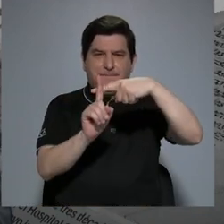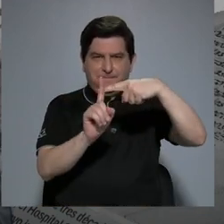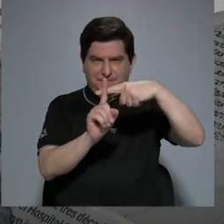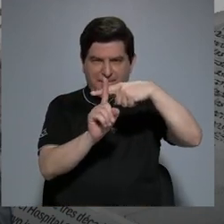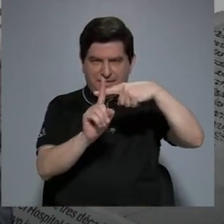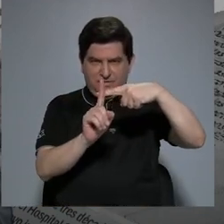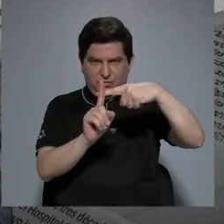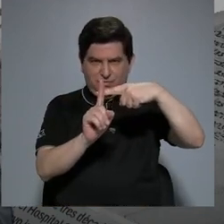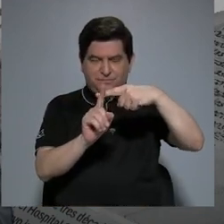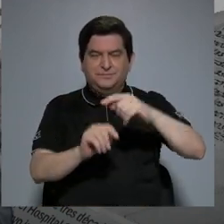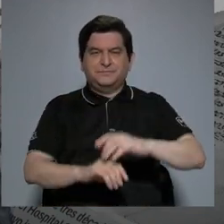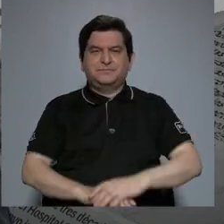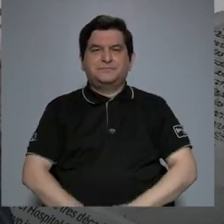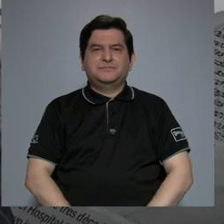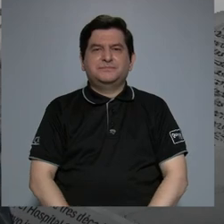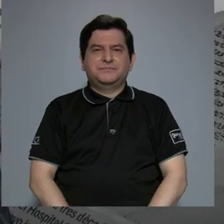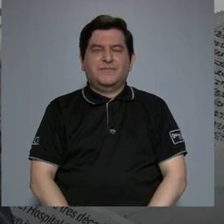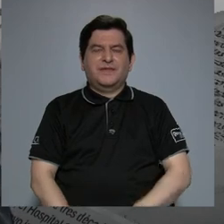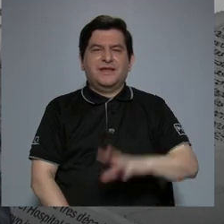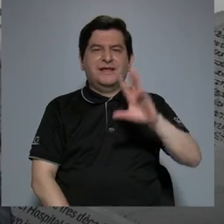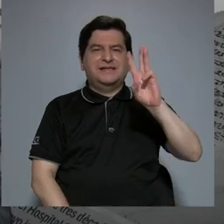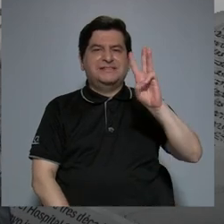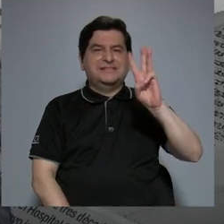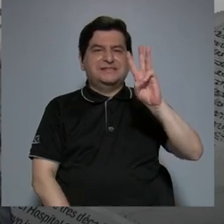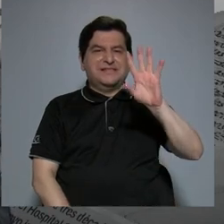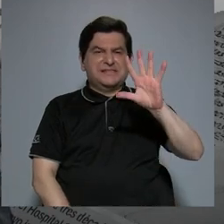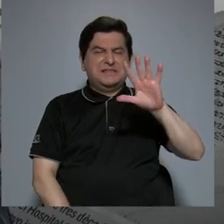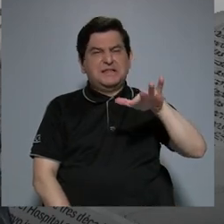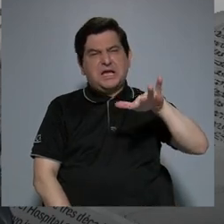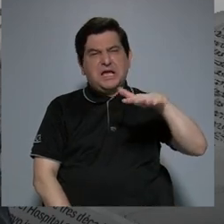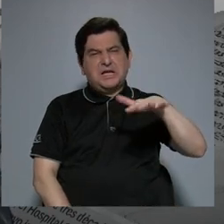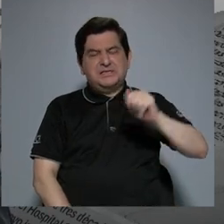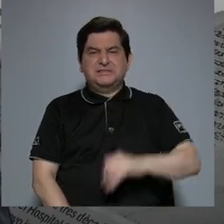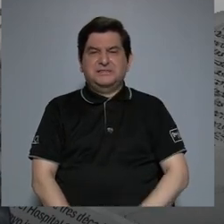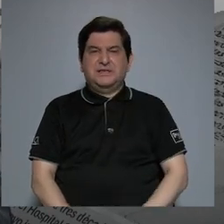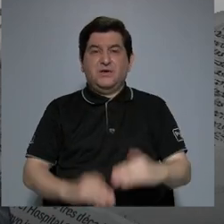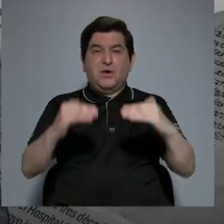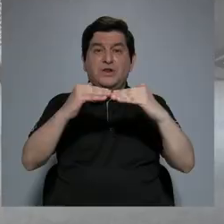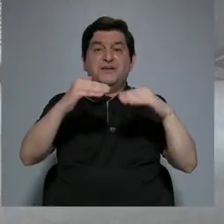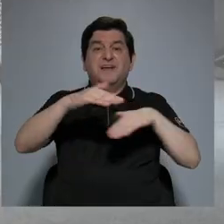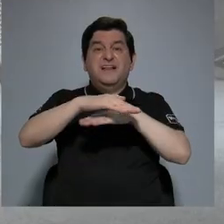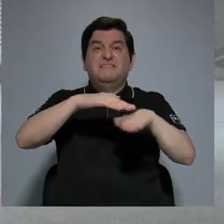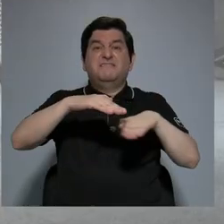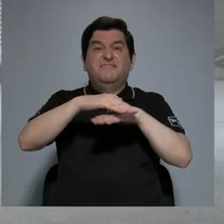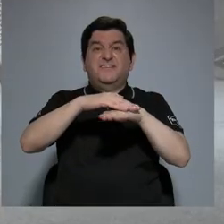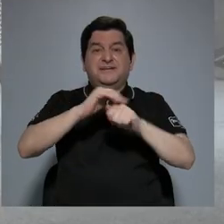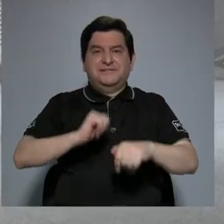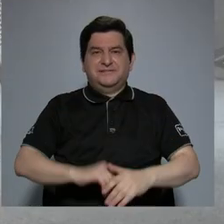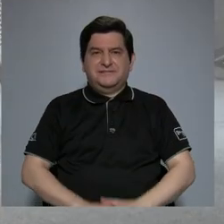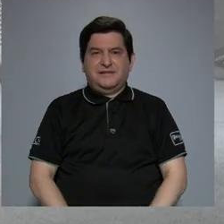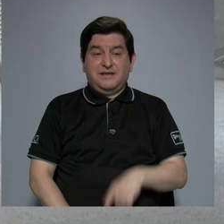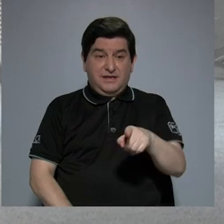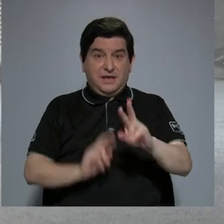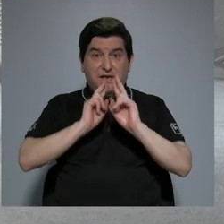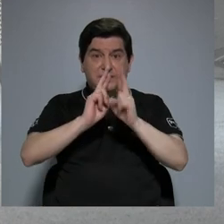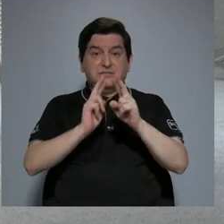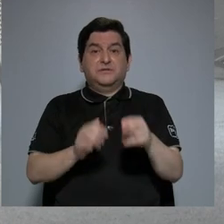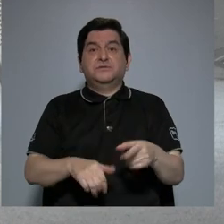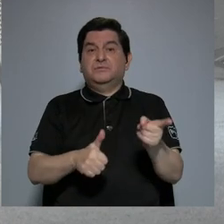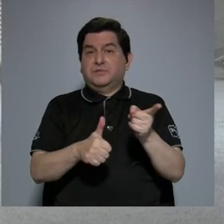y un 65% más o menos a un nivel básico. Esos son resultados